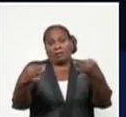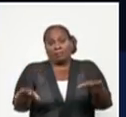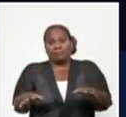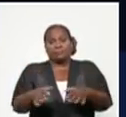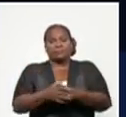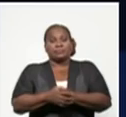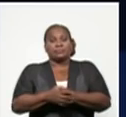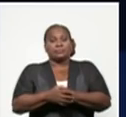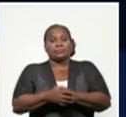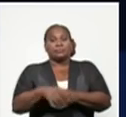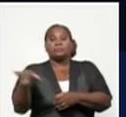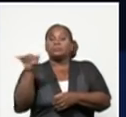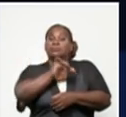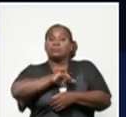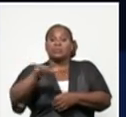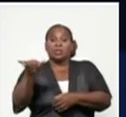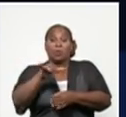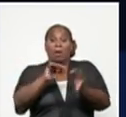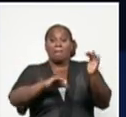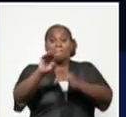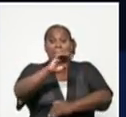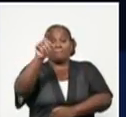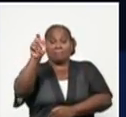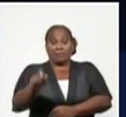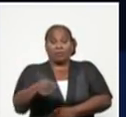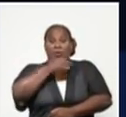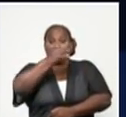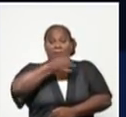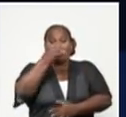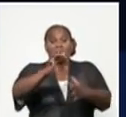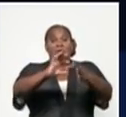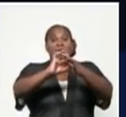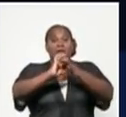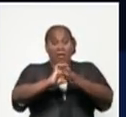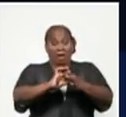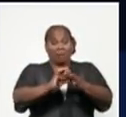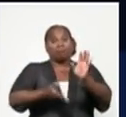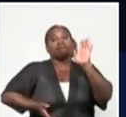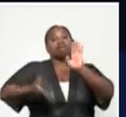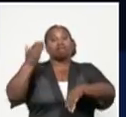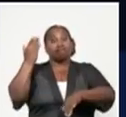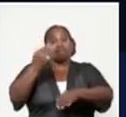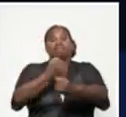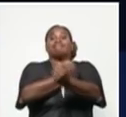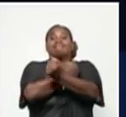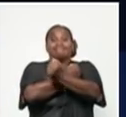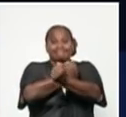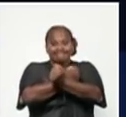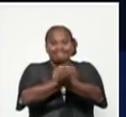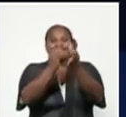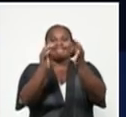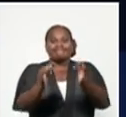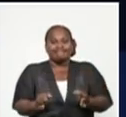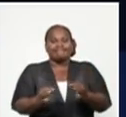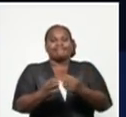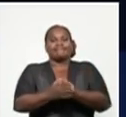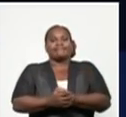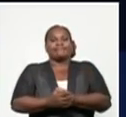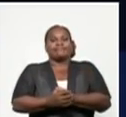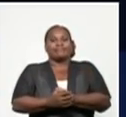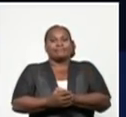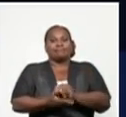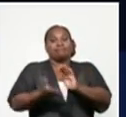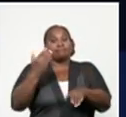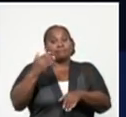también se expresó por el ministro, pues los graves se incrementan. Es el riesgo que tenemos con el incremento del número de